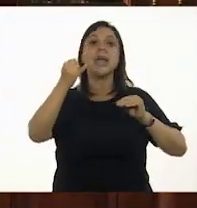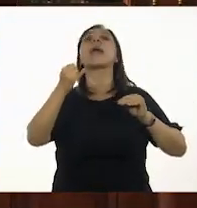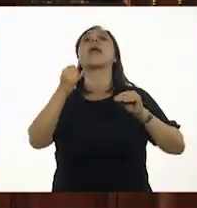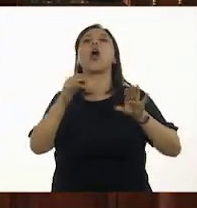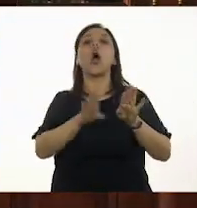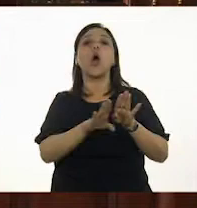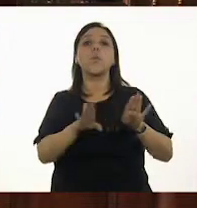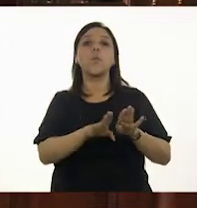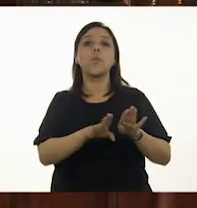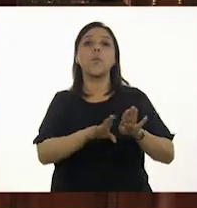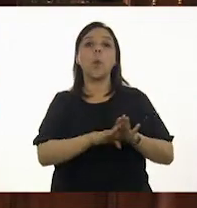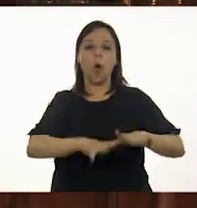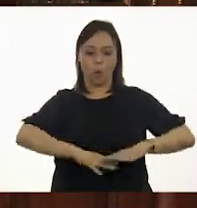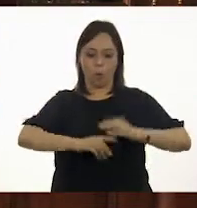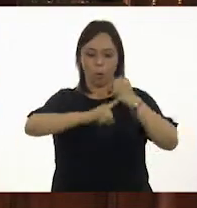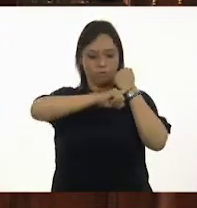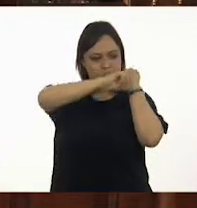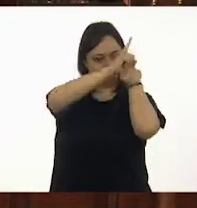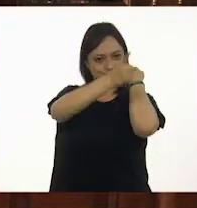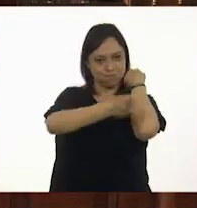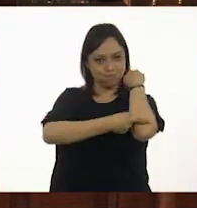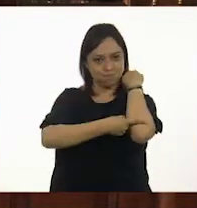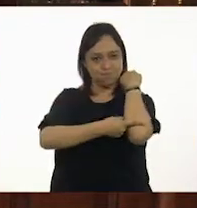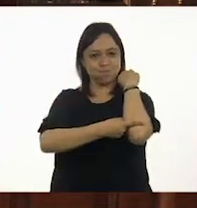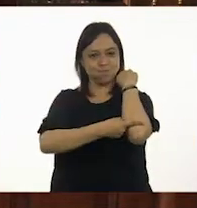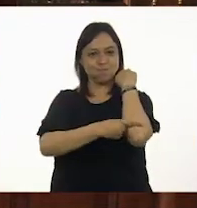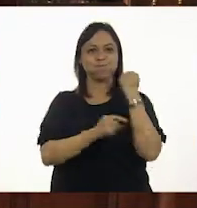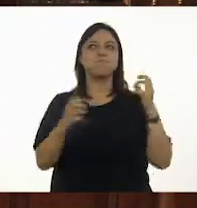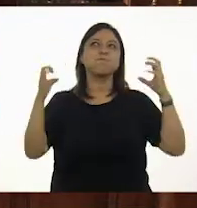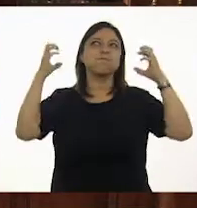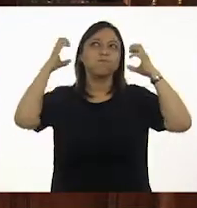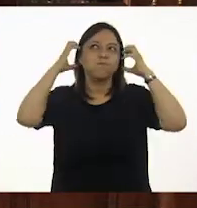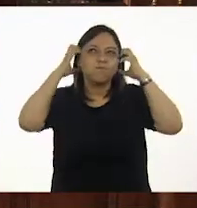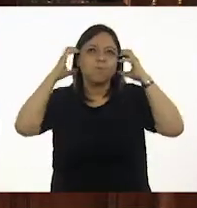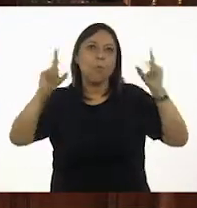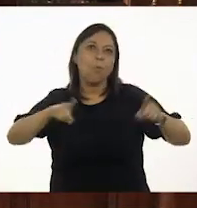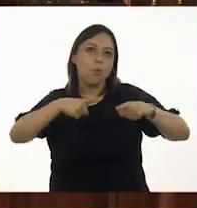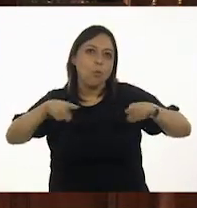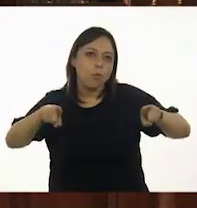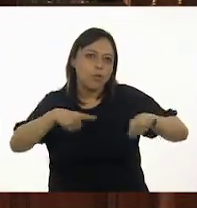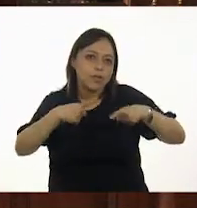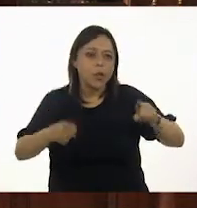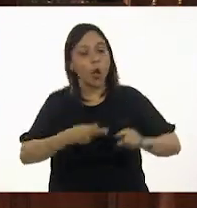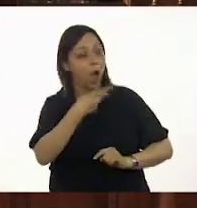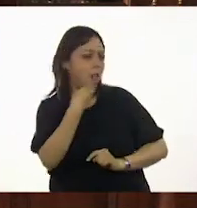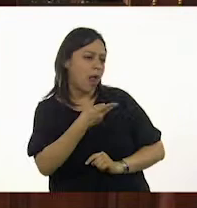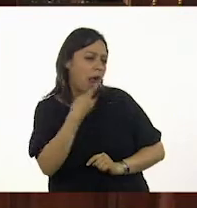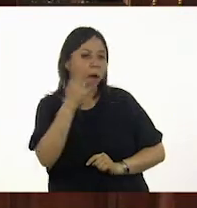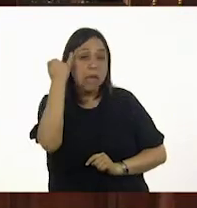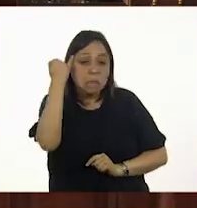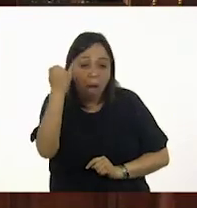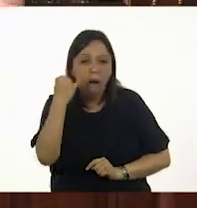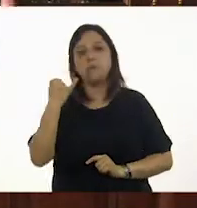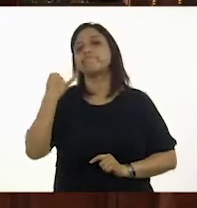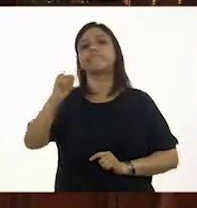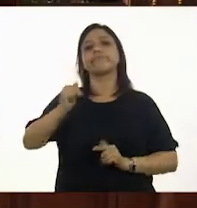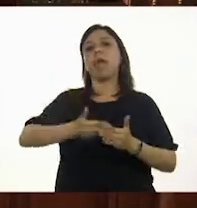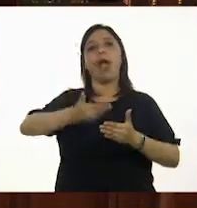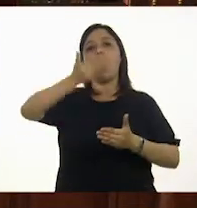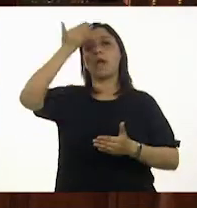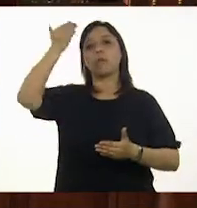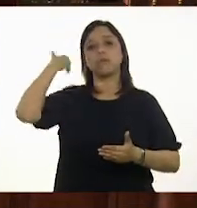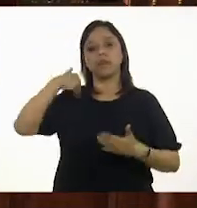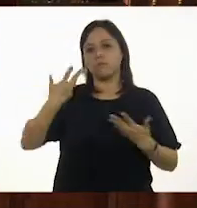panza o hablarle a la panza, me refiero cuando está uno embarazada, o ponerle